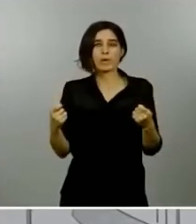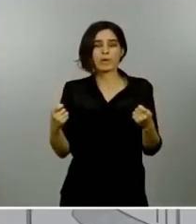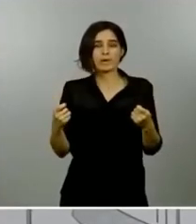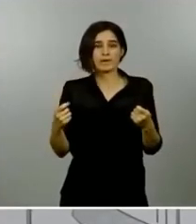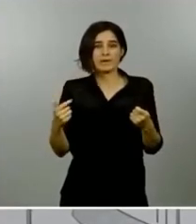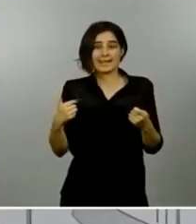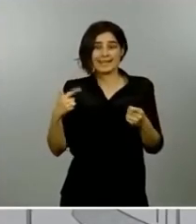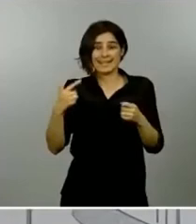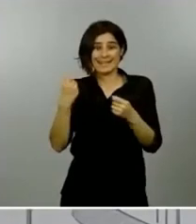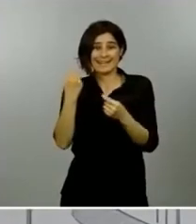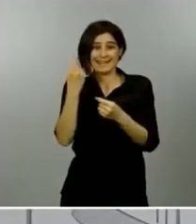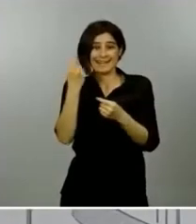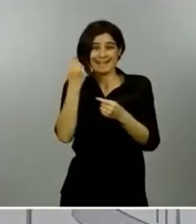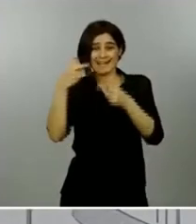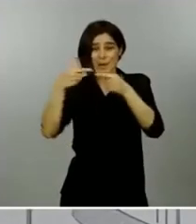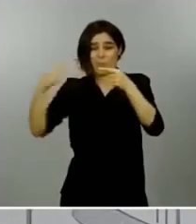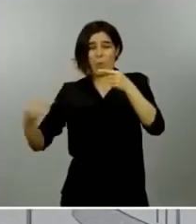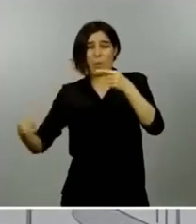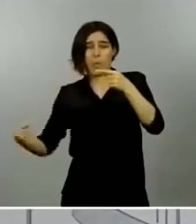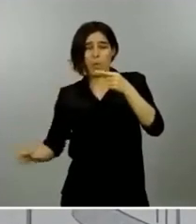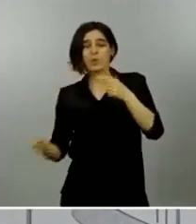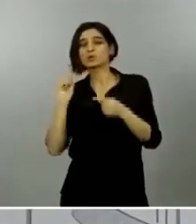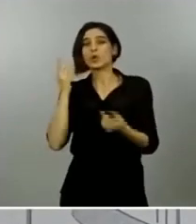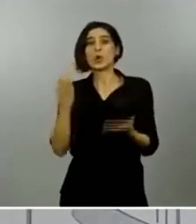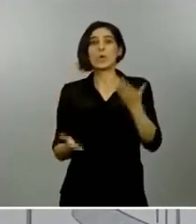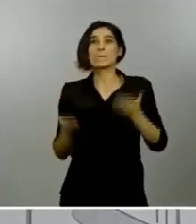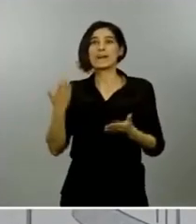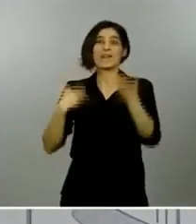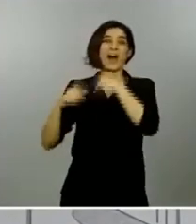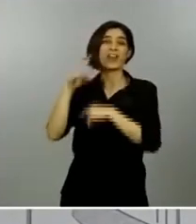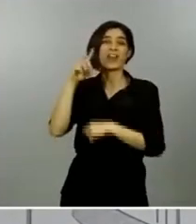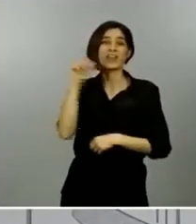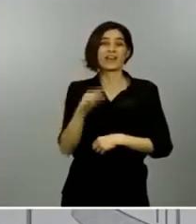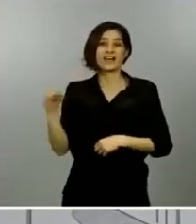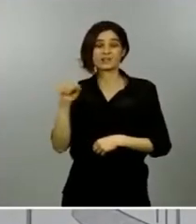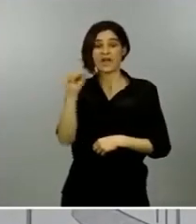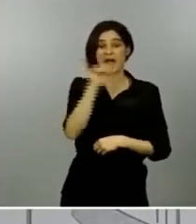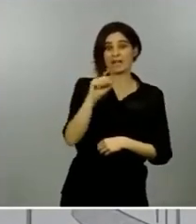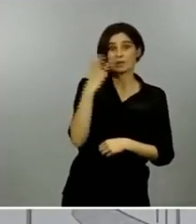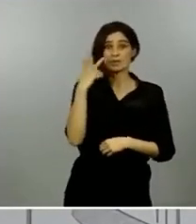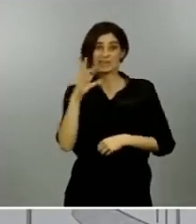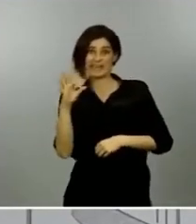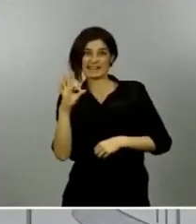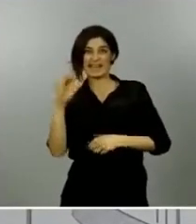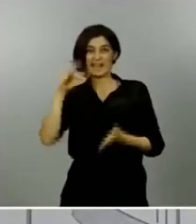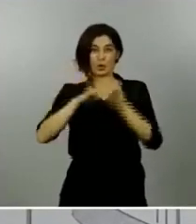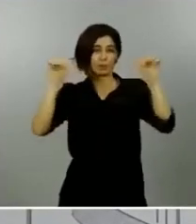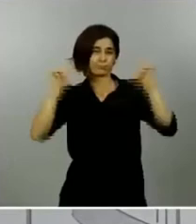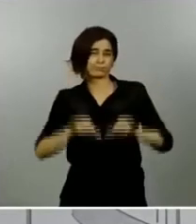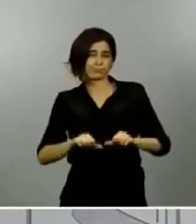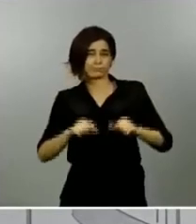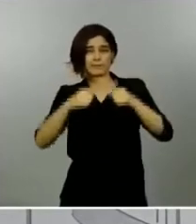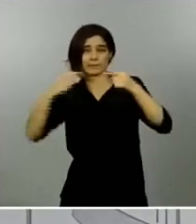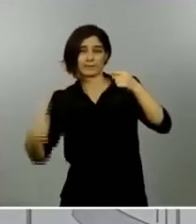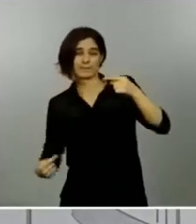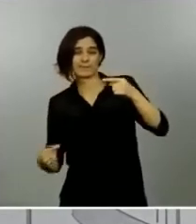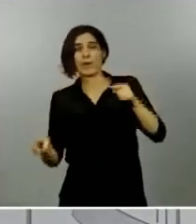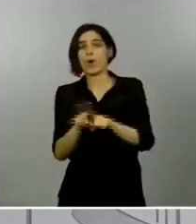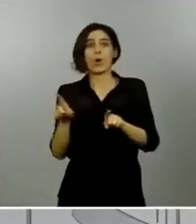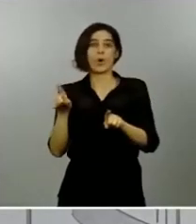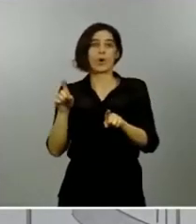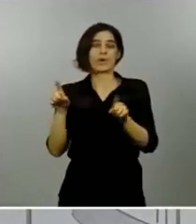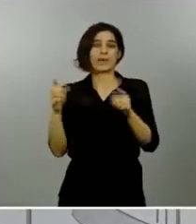a las guerras del siglo pasado. Y como entonces, solo existe un camino para poder superarlo, el mismo que proponemos para Europa y para nuestro país,